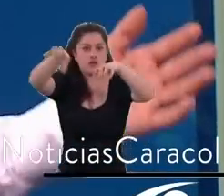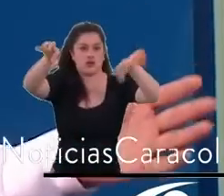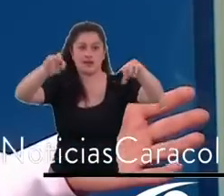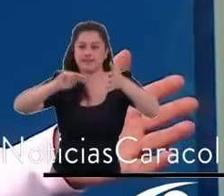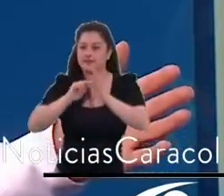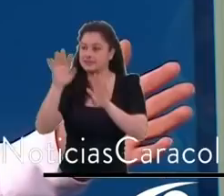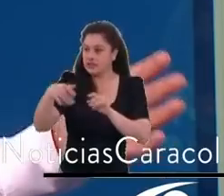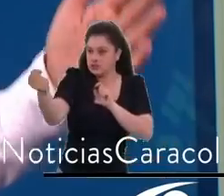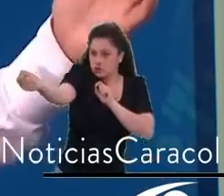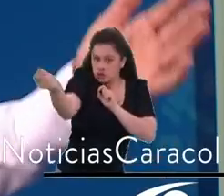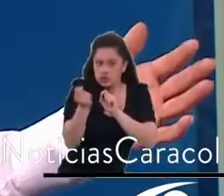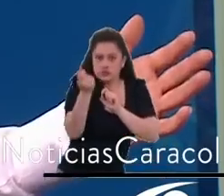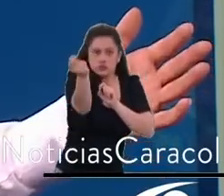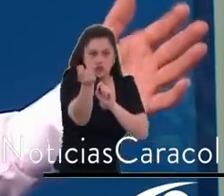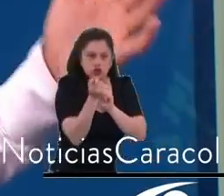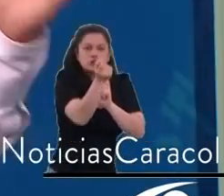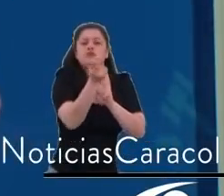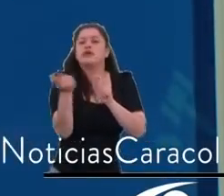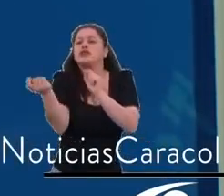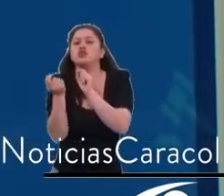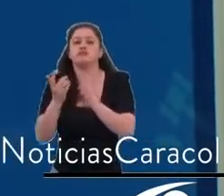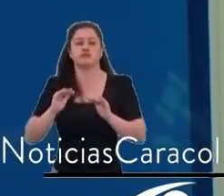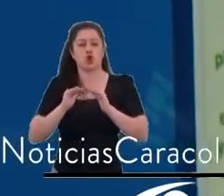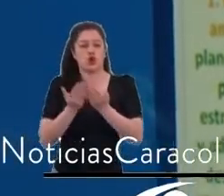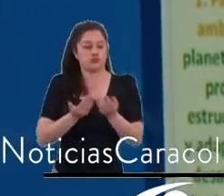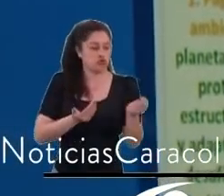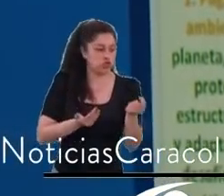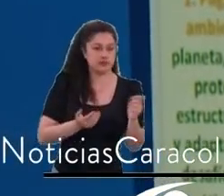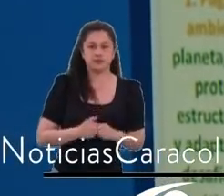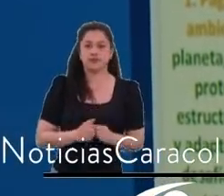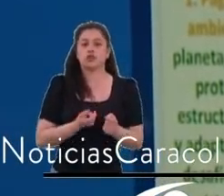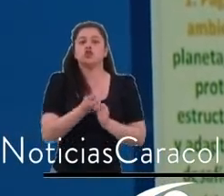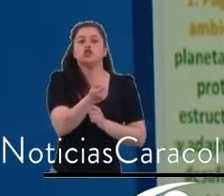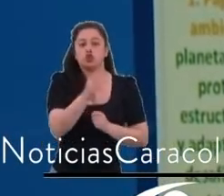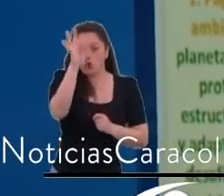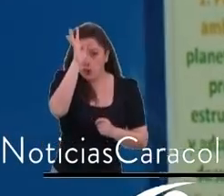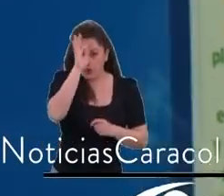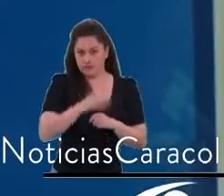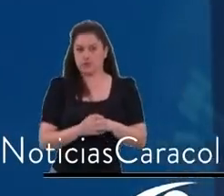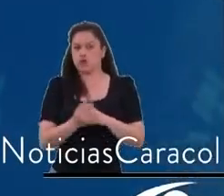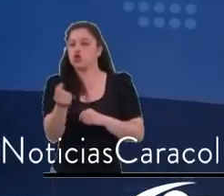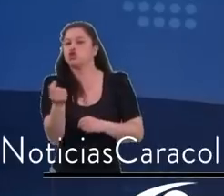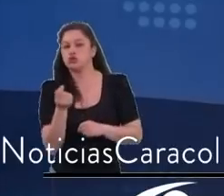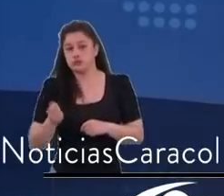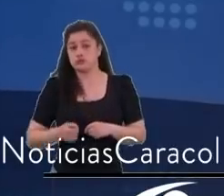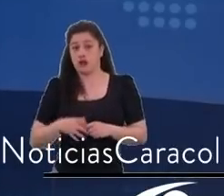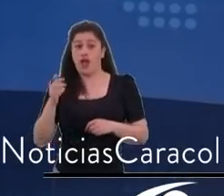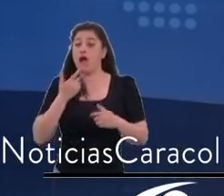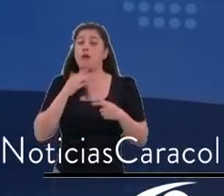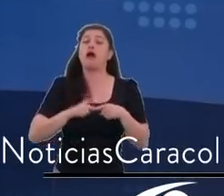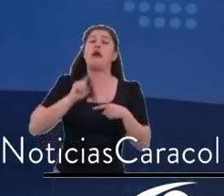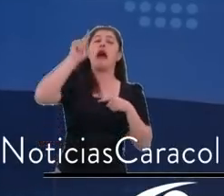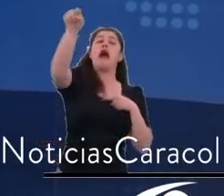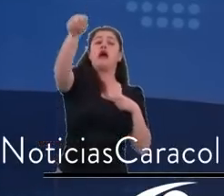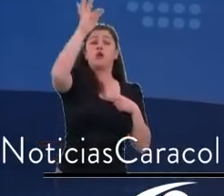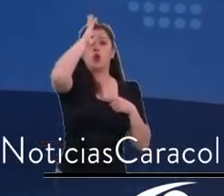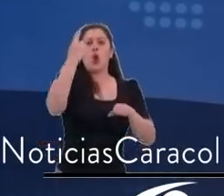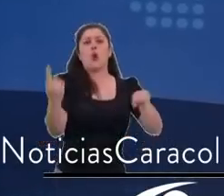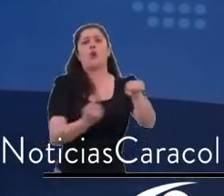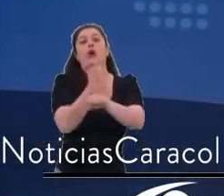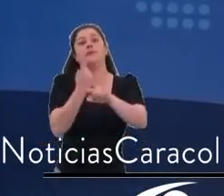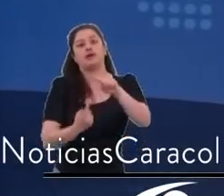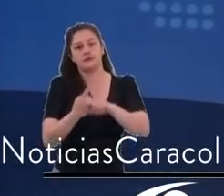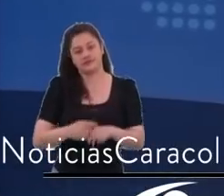no sea hora y media, no sean 90 minutos, sino sean 30 minutos. Claro. Punto 5. Construir una ciudad